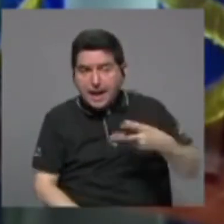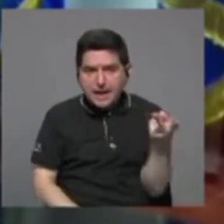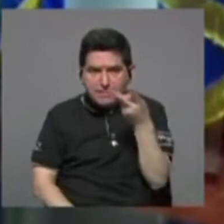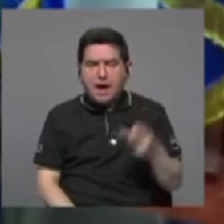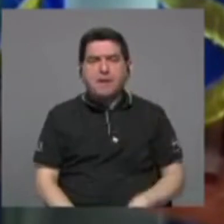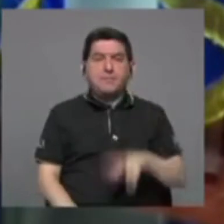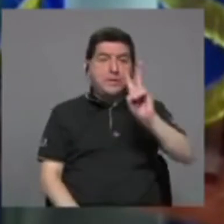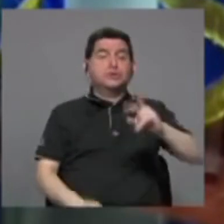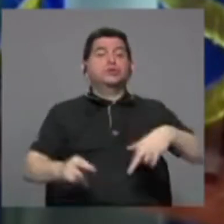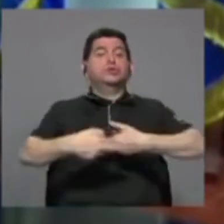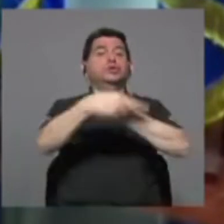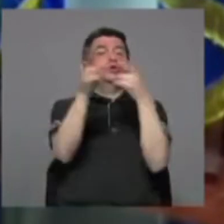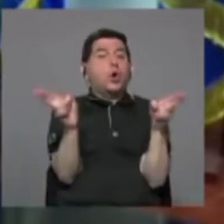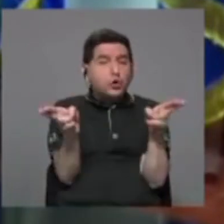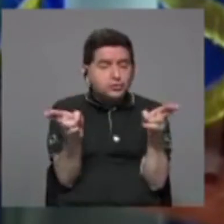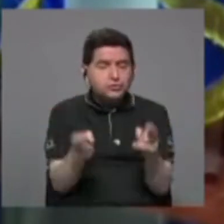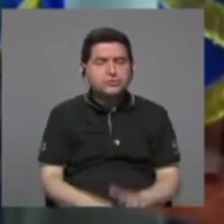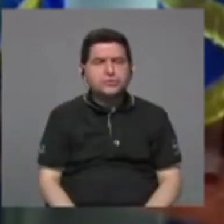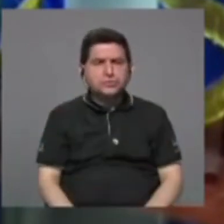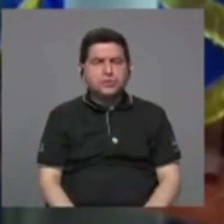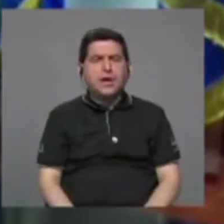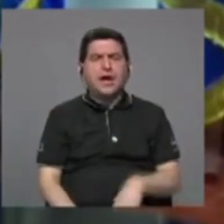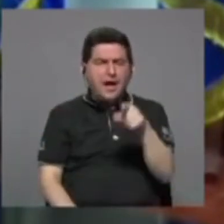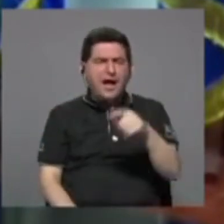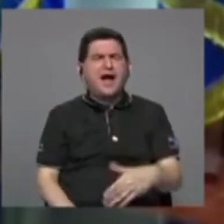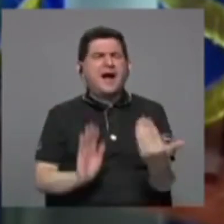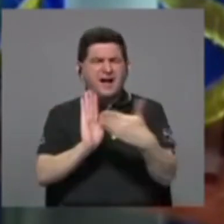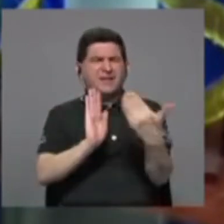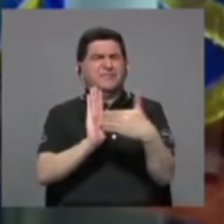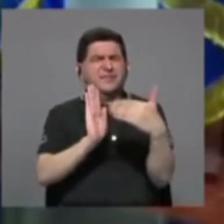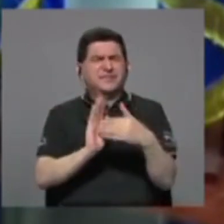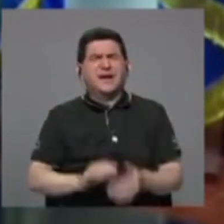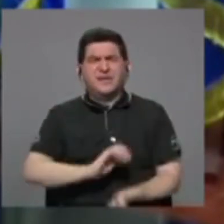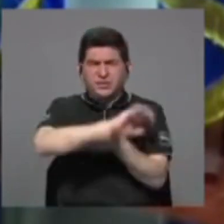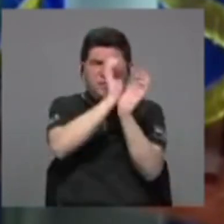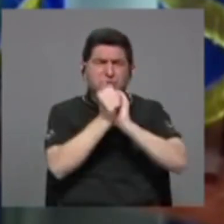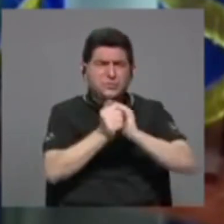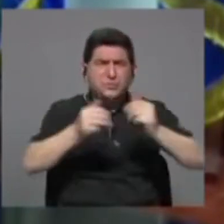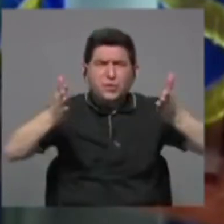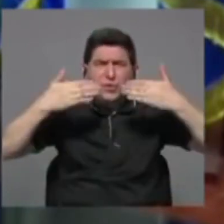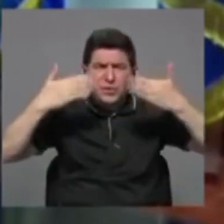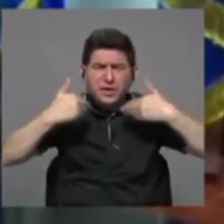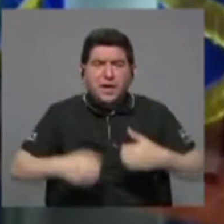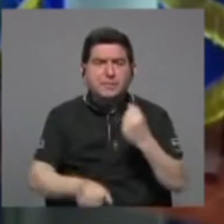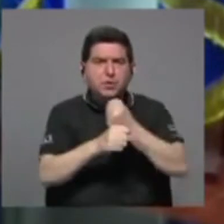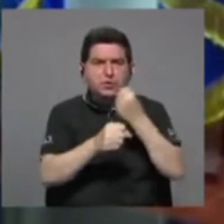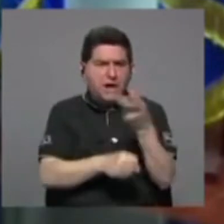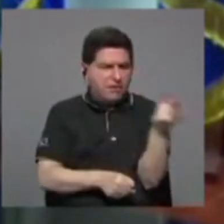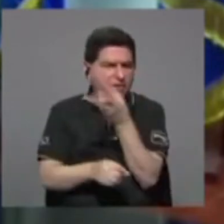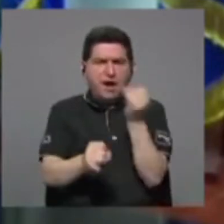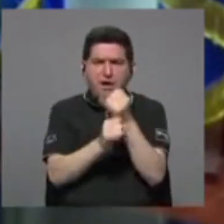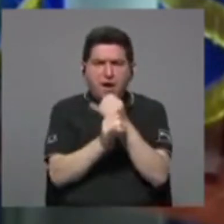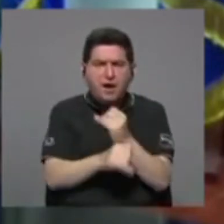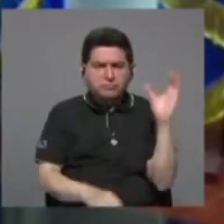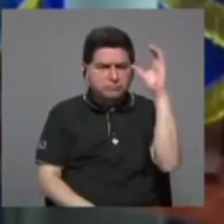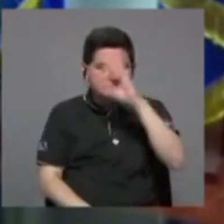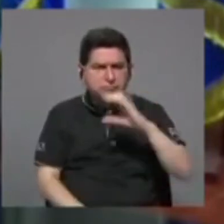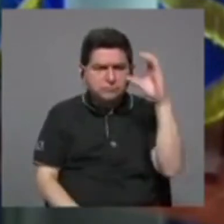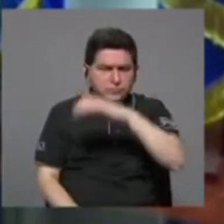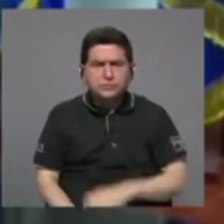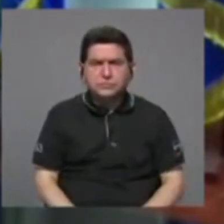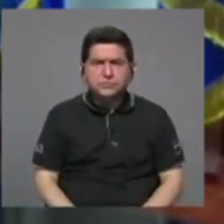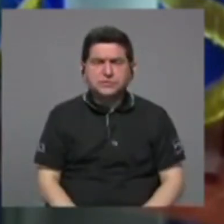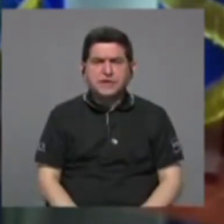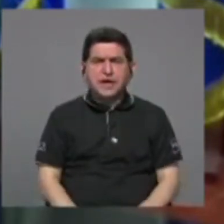dos regiones muy vulnerables al cambio climático y las dos instituciones que están trabajando conjunto para buscar temas de